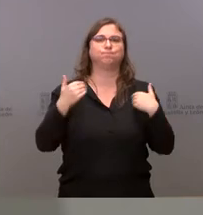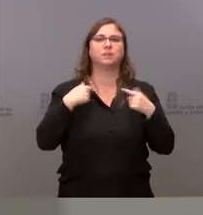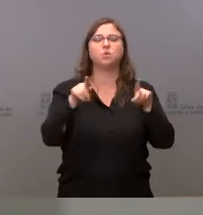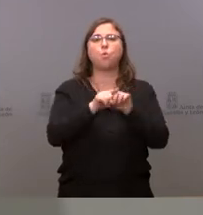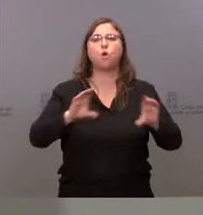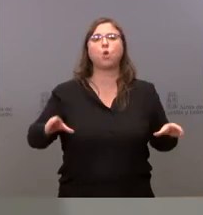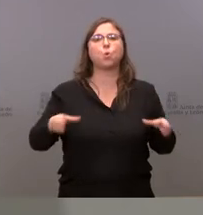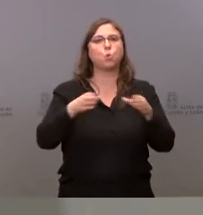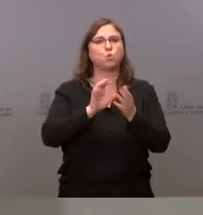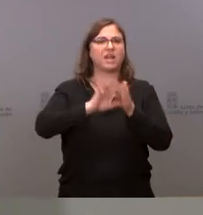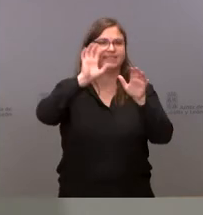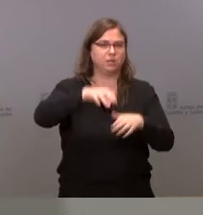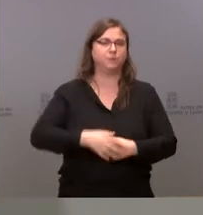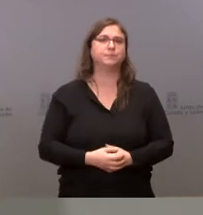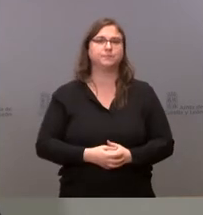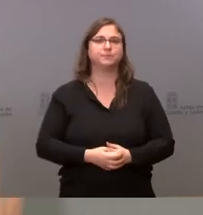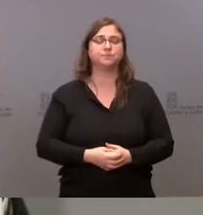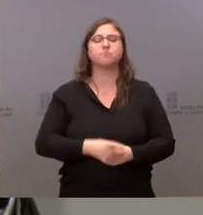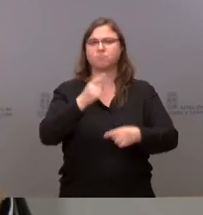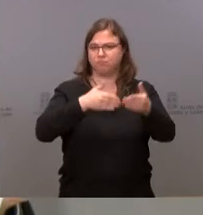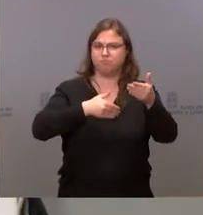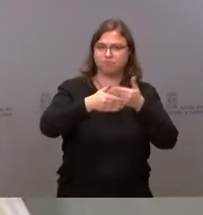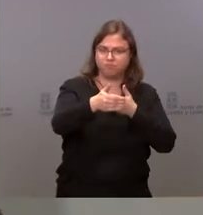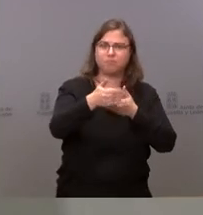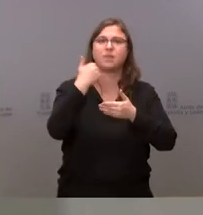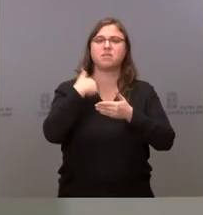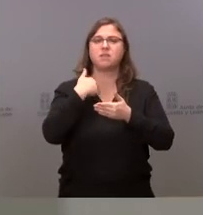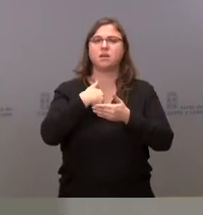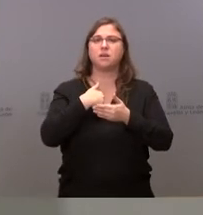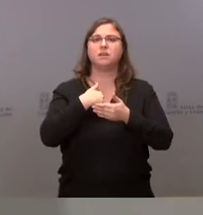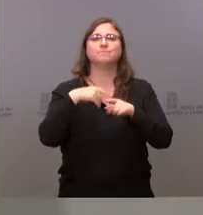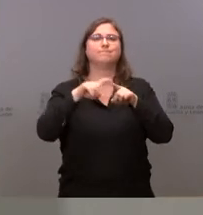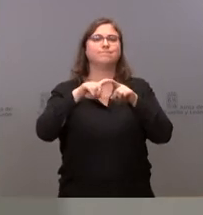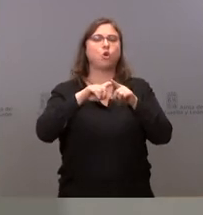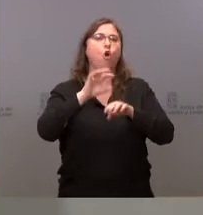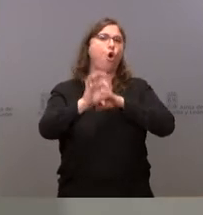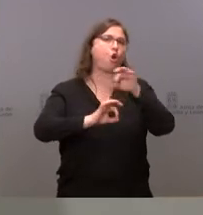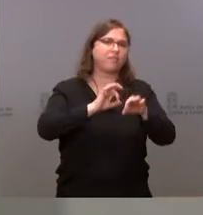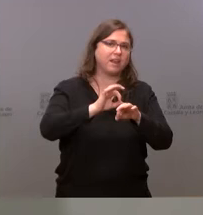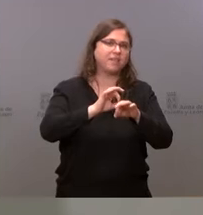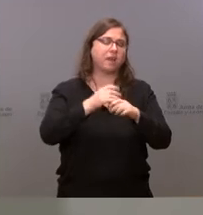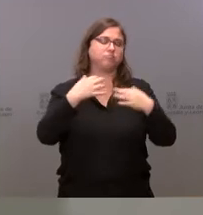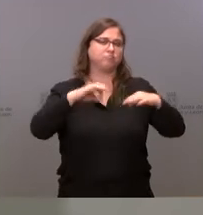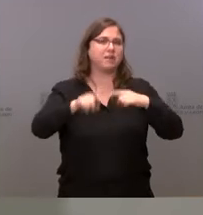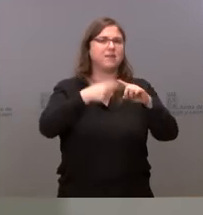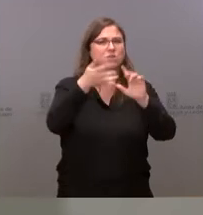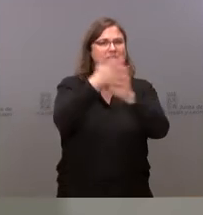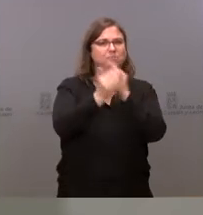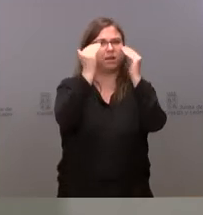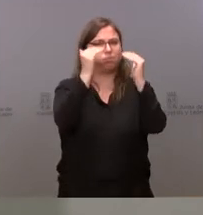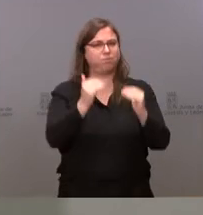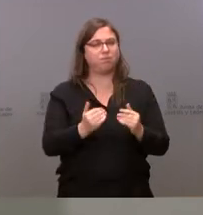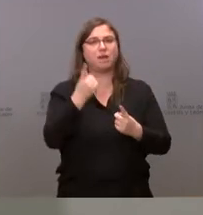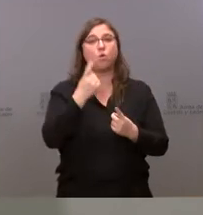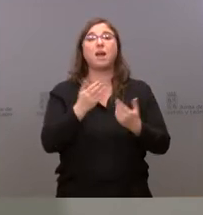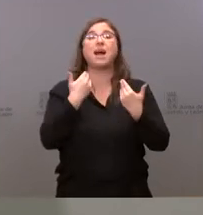Junta de Castilla y León. Más adelante, ya en el carácter ordinario de los temas, detallaré los otros asuntos que suman